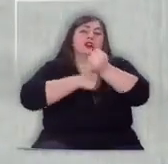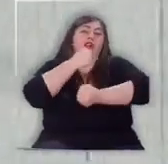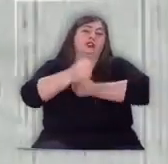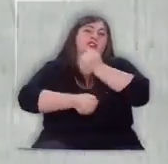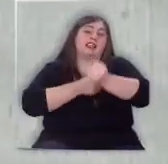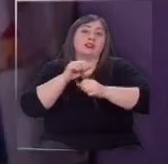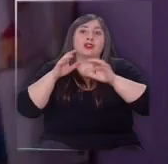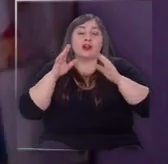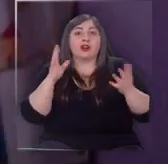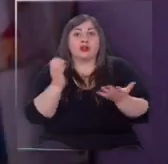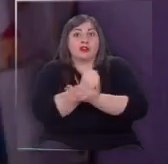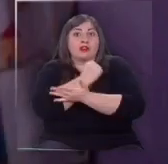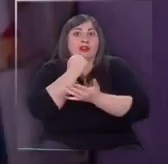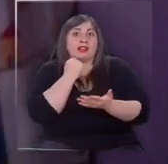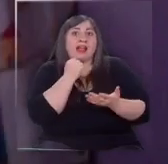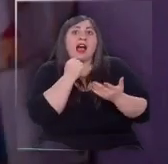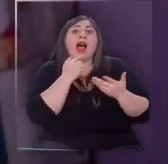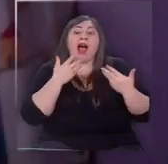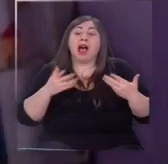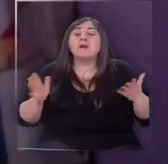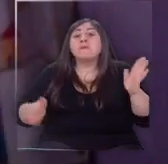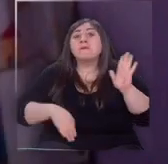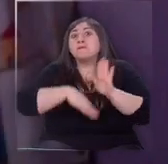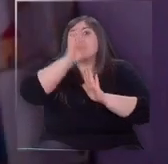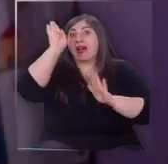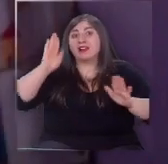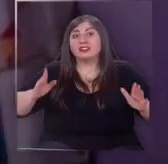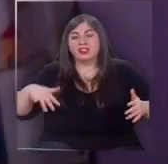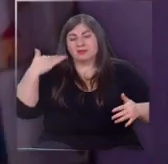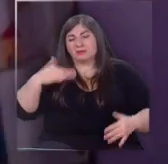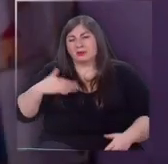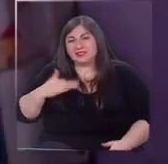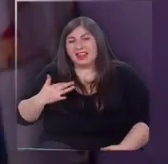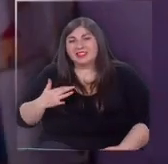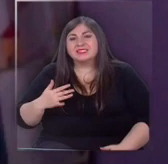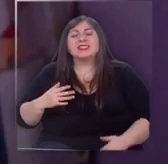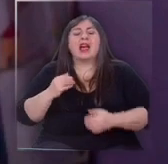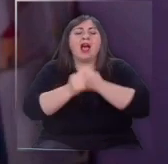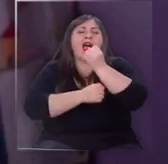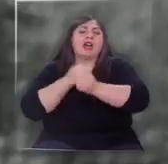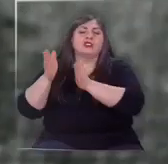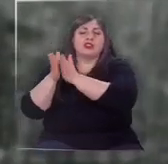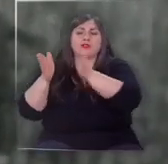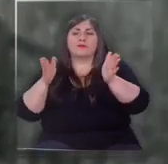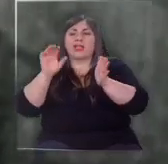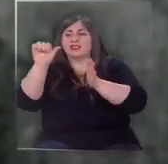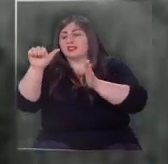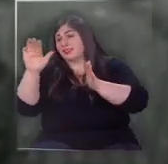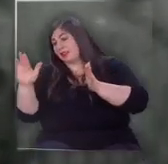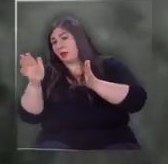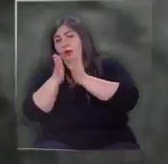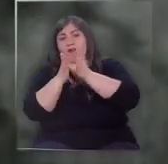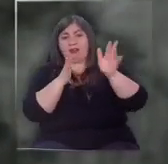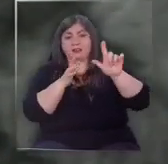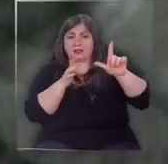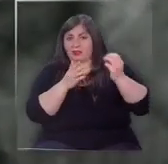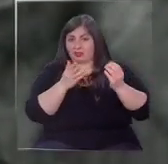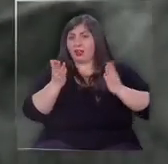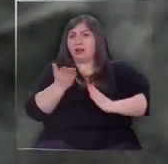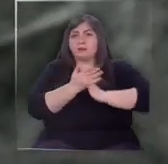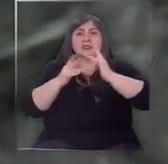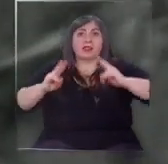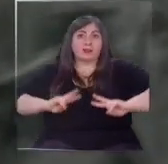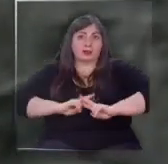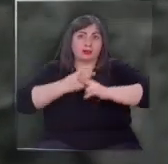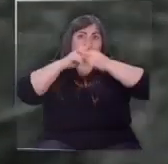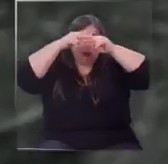al tránsito peatonal. Adquiere aún mayor relevancia cuando entre el año 69 y 70 se empiezan las construcciones